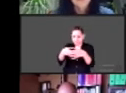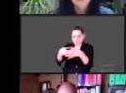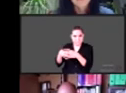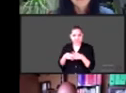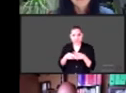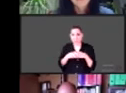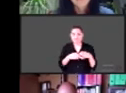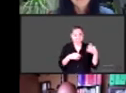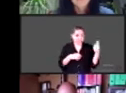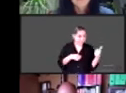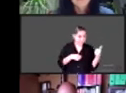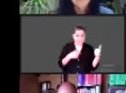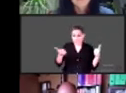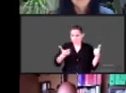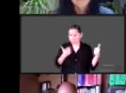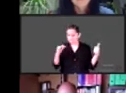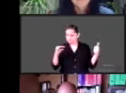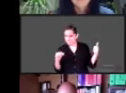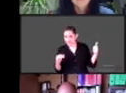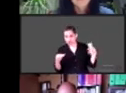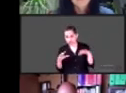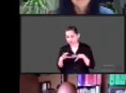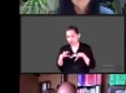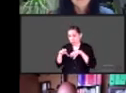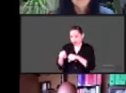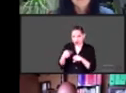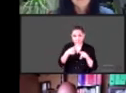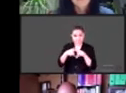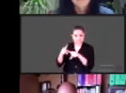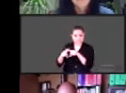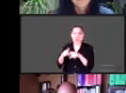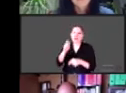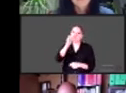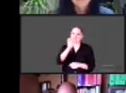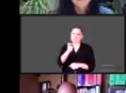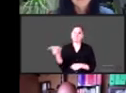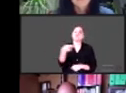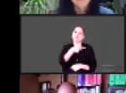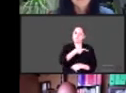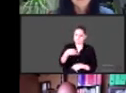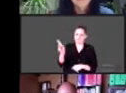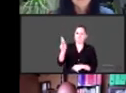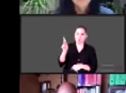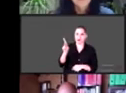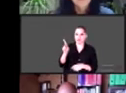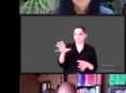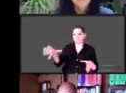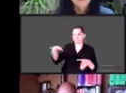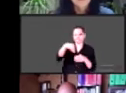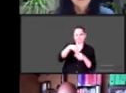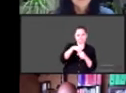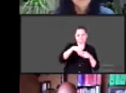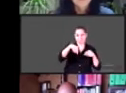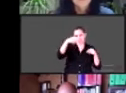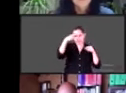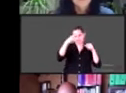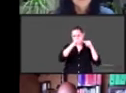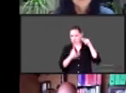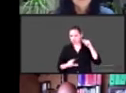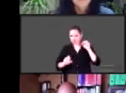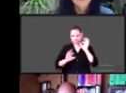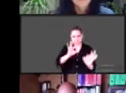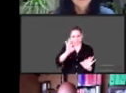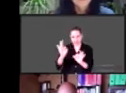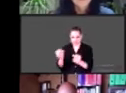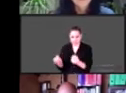Creo que el propio objetivo de este conversatorio muestra la importancia de establecer un diálogo constante